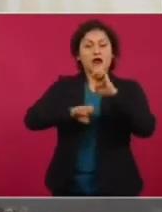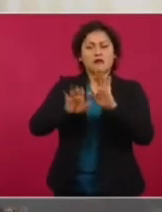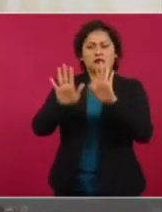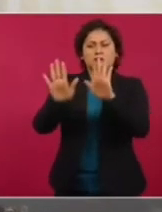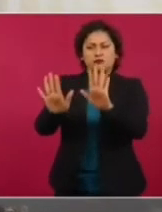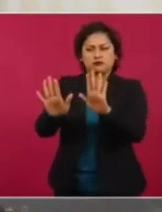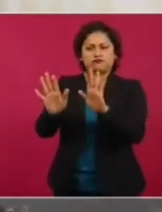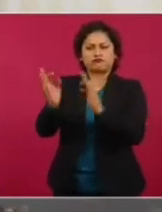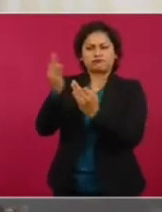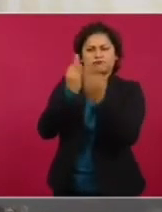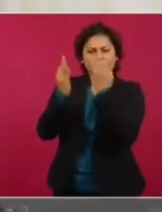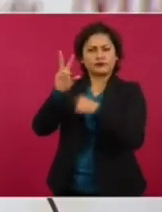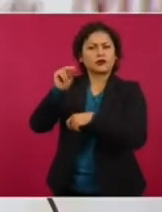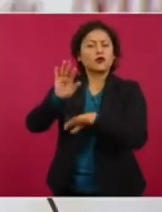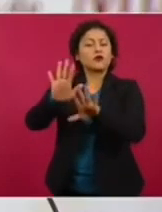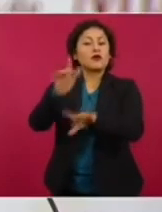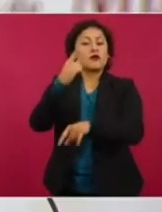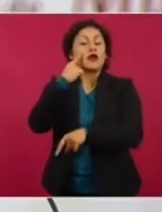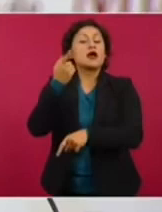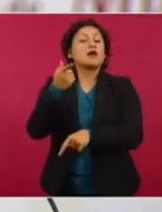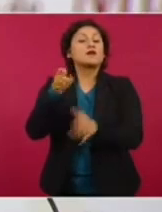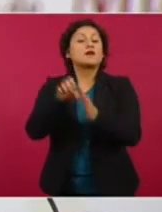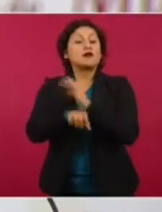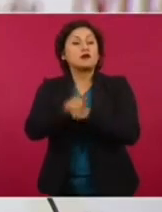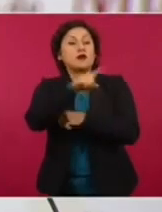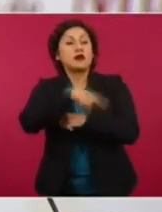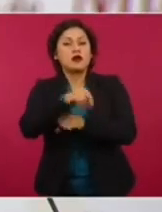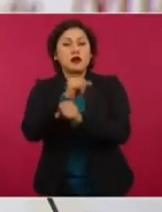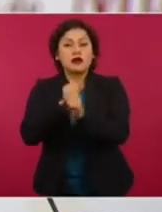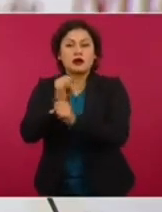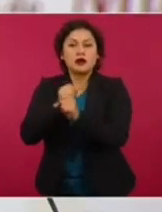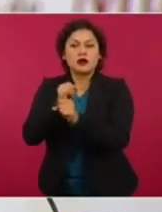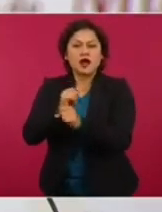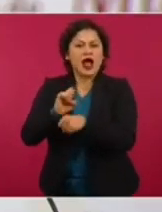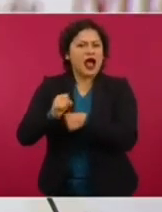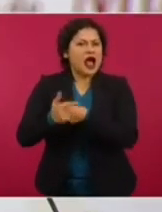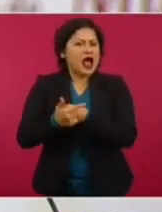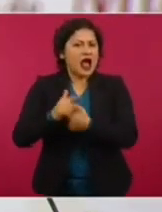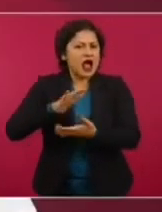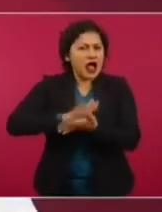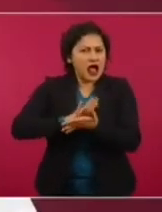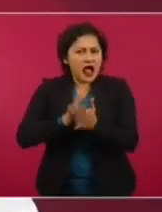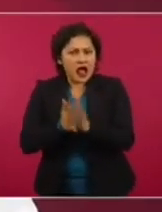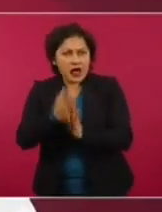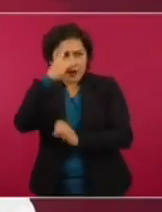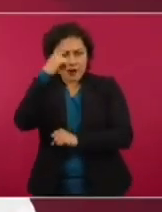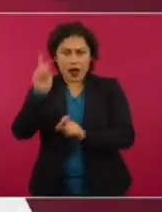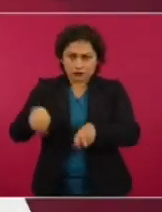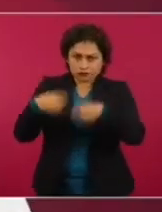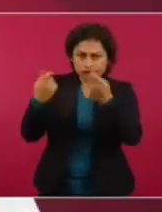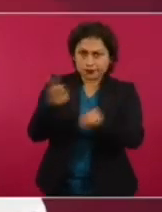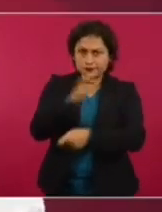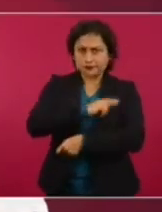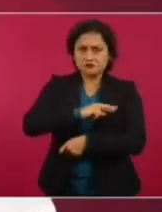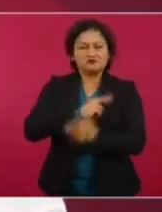investigación la cual arrojó que no existe conflicto de interés en el arrendamiento de la casa.